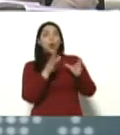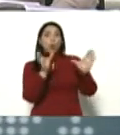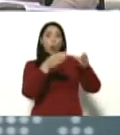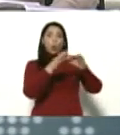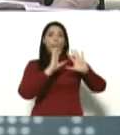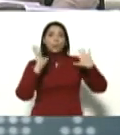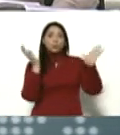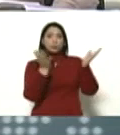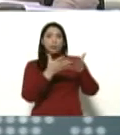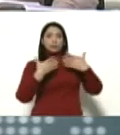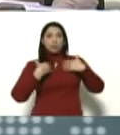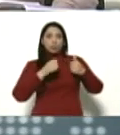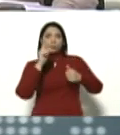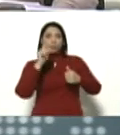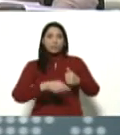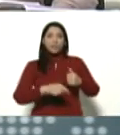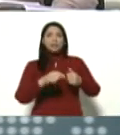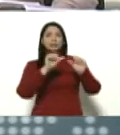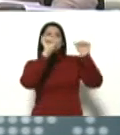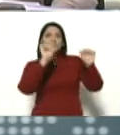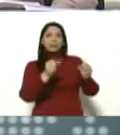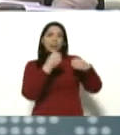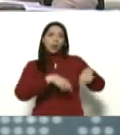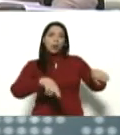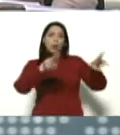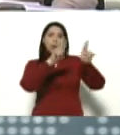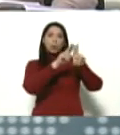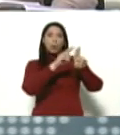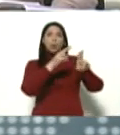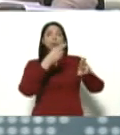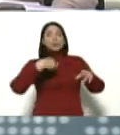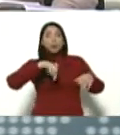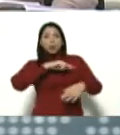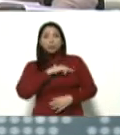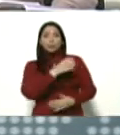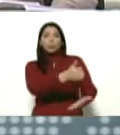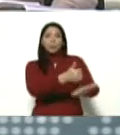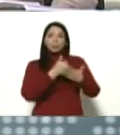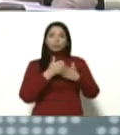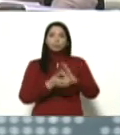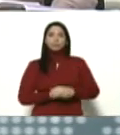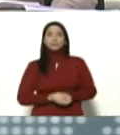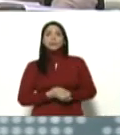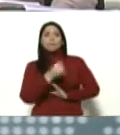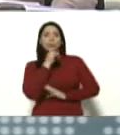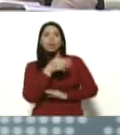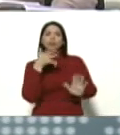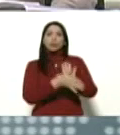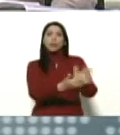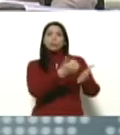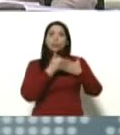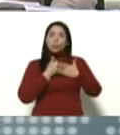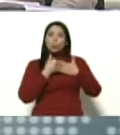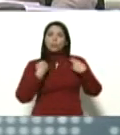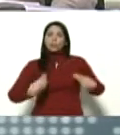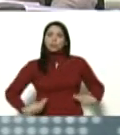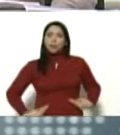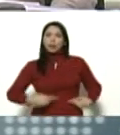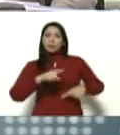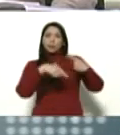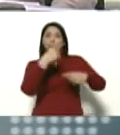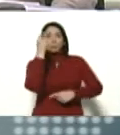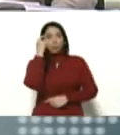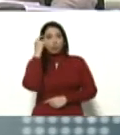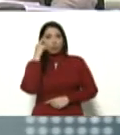de Naciones Unidas a nuestro país. Ellos informaron de esta ayuda humanitaria que llegará en los próximos días a Venezuela para el